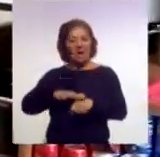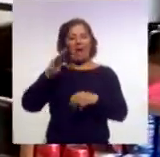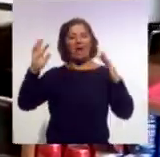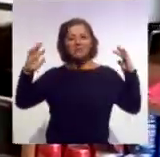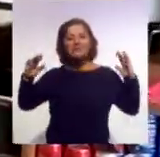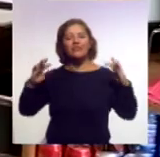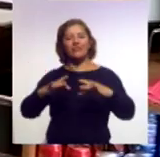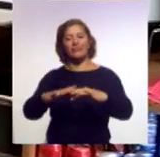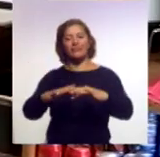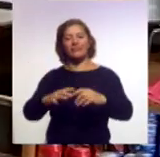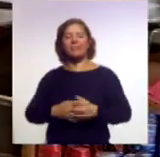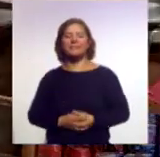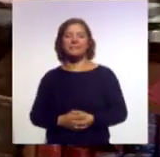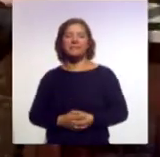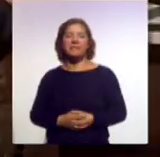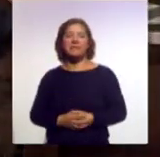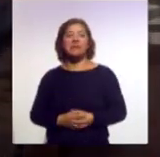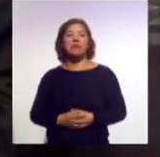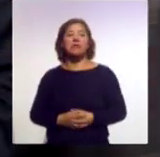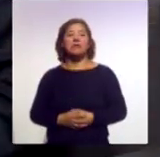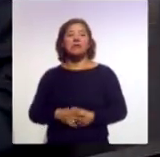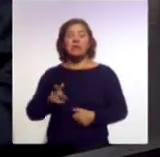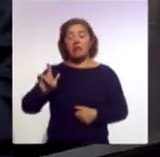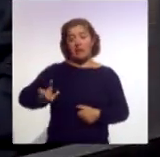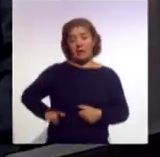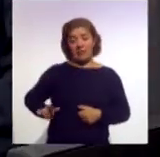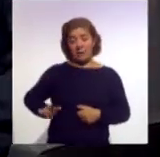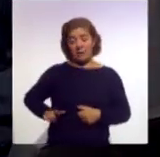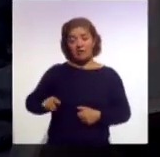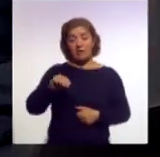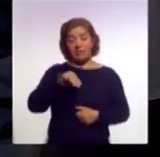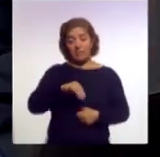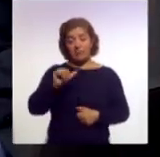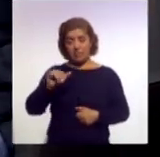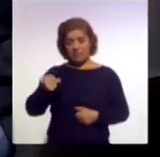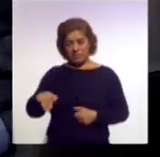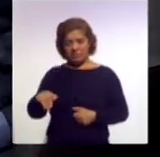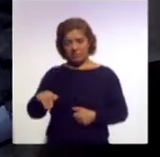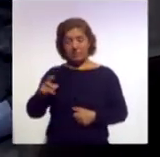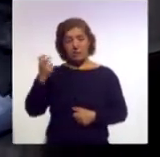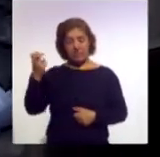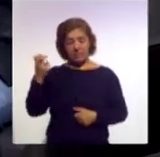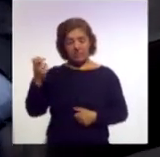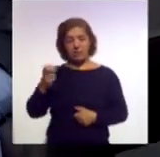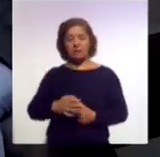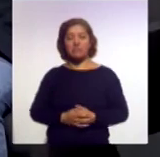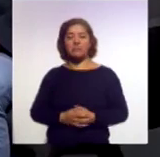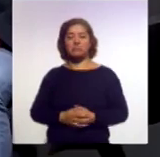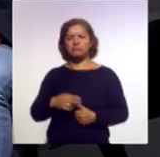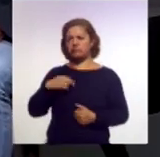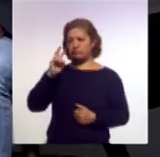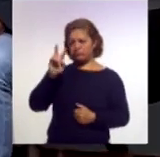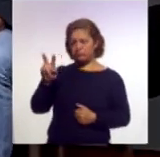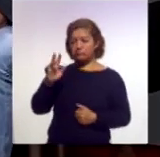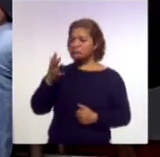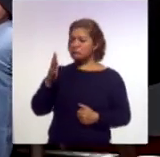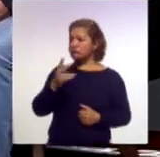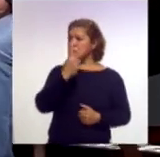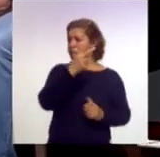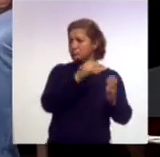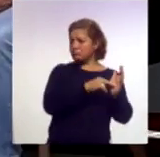que en la administración del gobernador Marco Mena, si tomamos como referencia el año 2017,